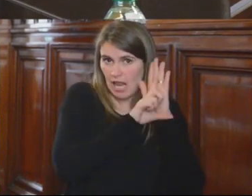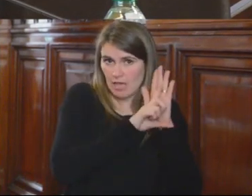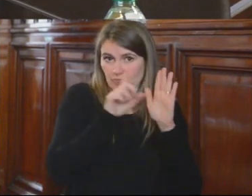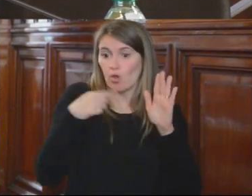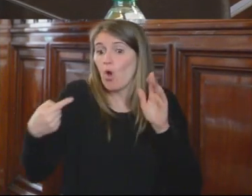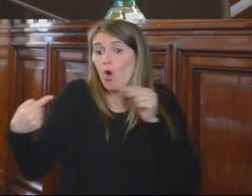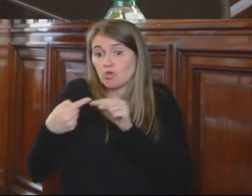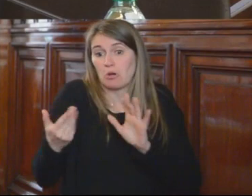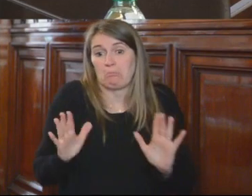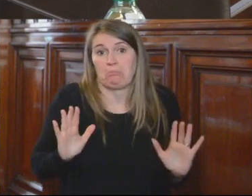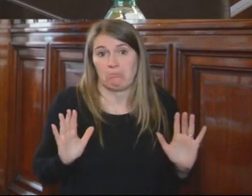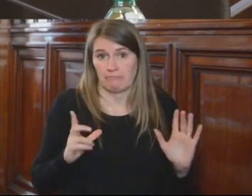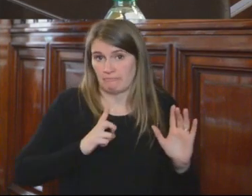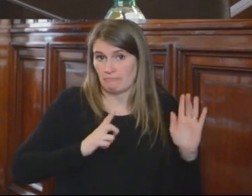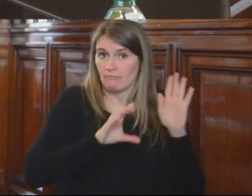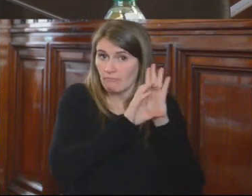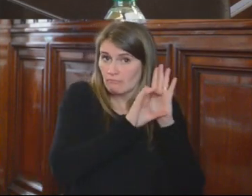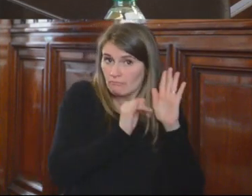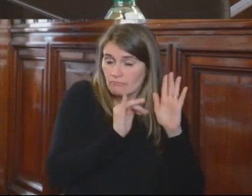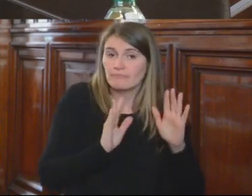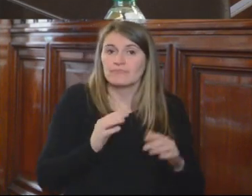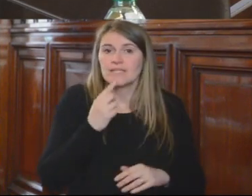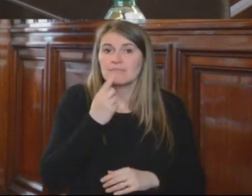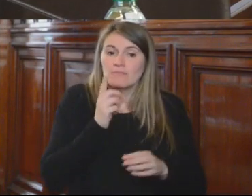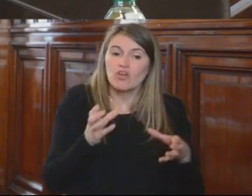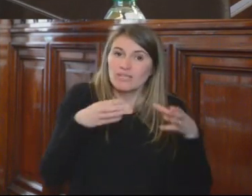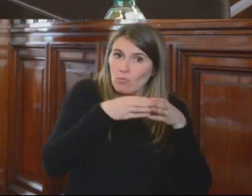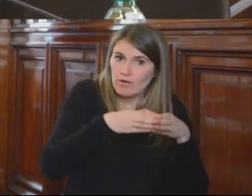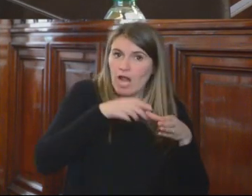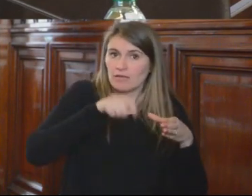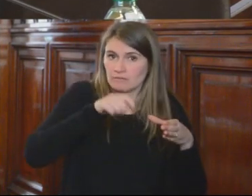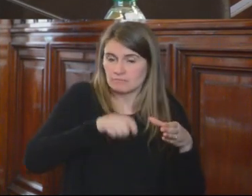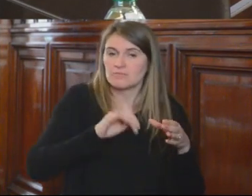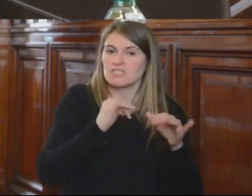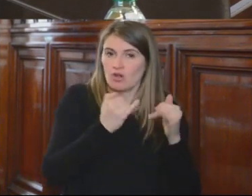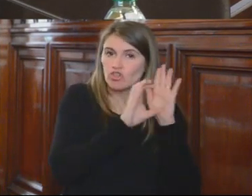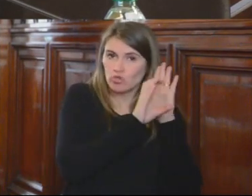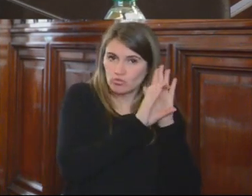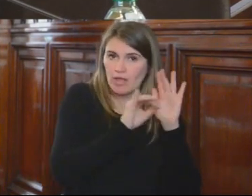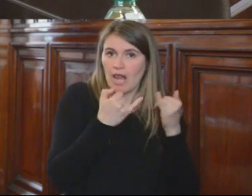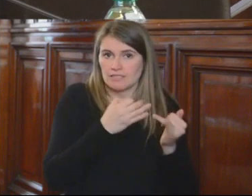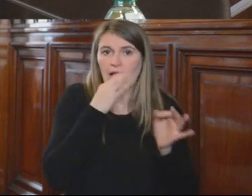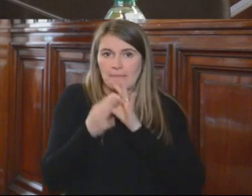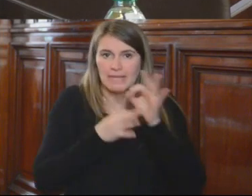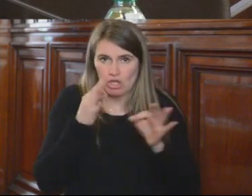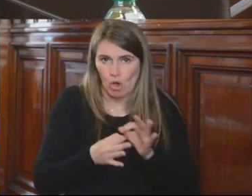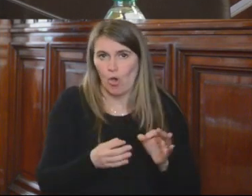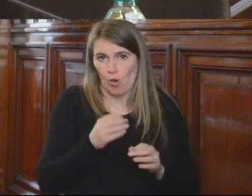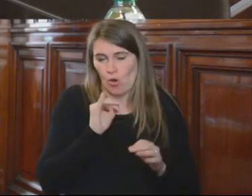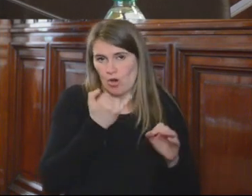contrario. Cabe destacar que el Tribunal Constitucional ya se ha pronunciado respecto a lo señalado,